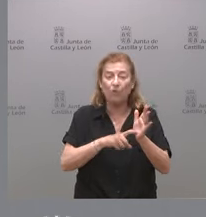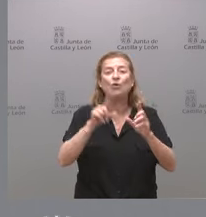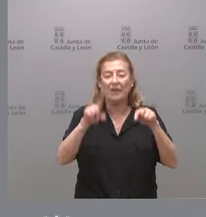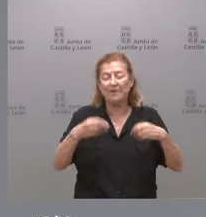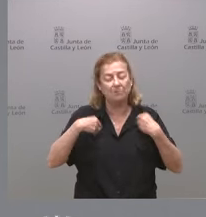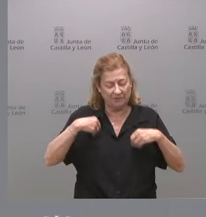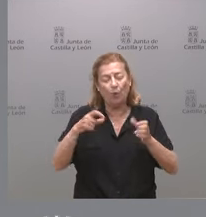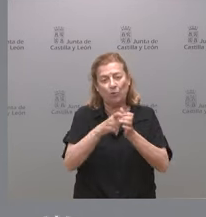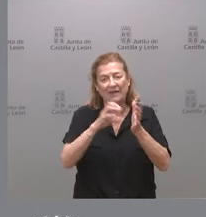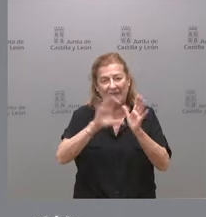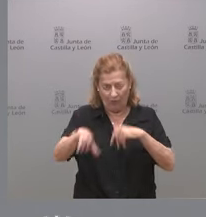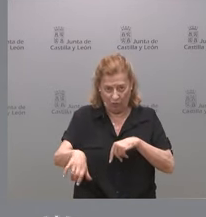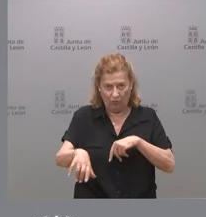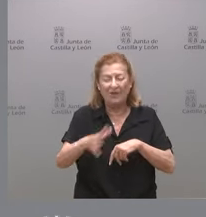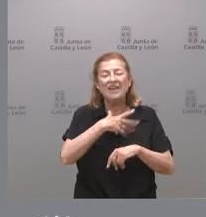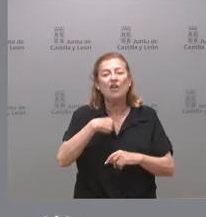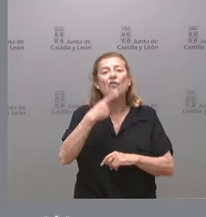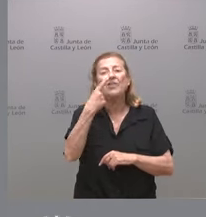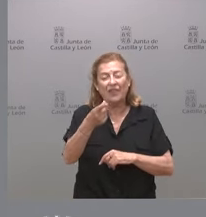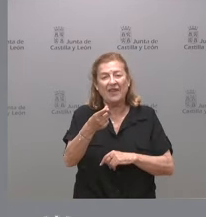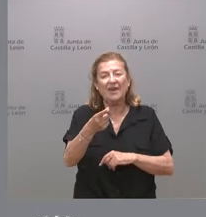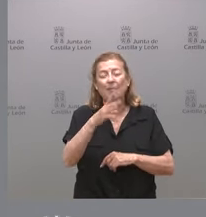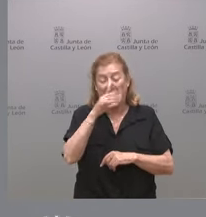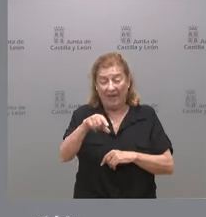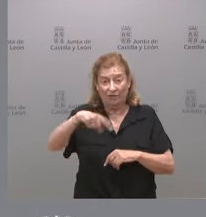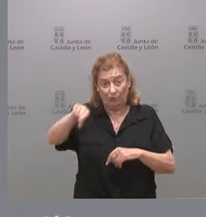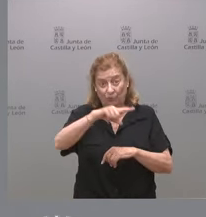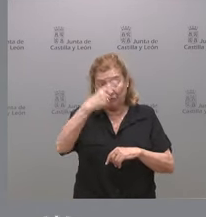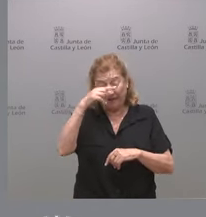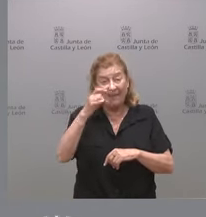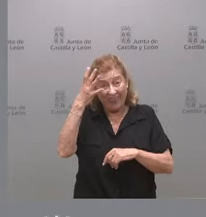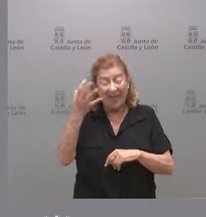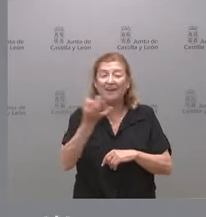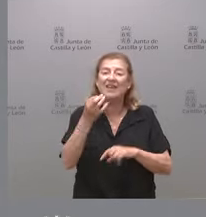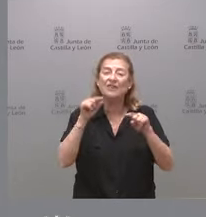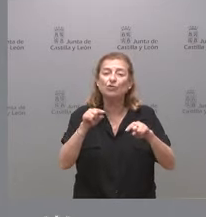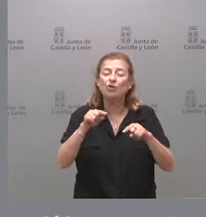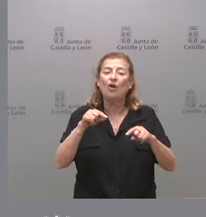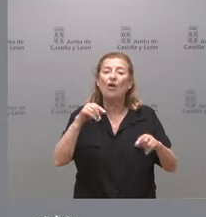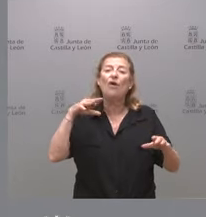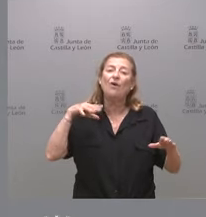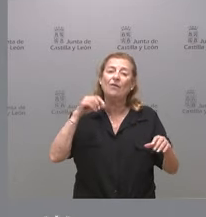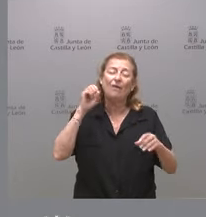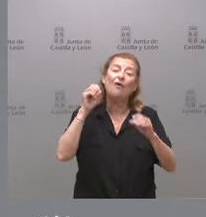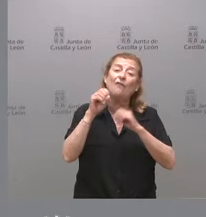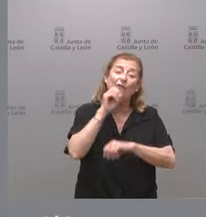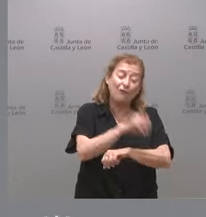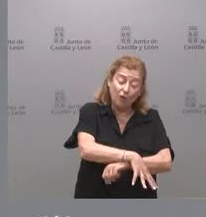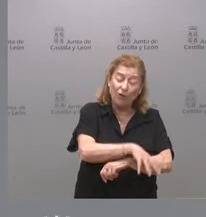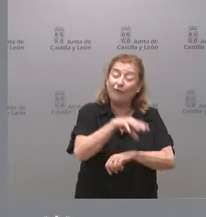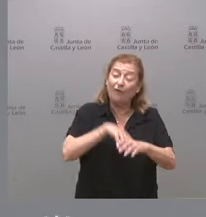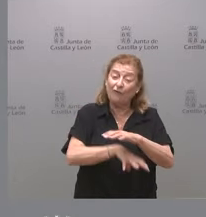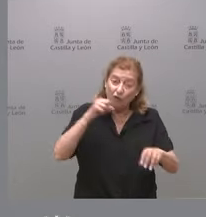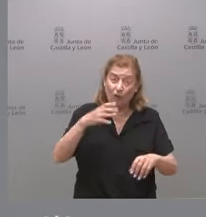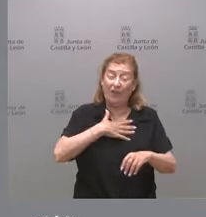mismo. Quiero decirles esto respecto para que se pongan en la idea de que estos fondos de la nueva generación europea que hemos